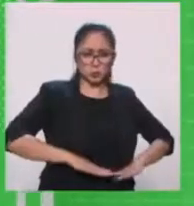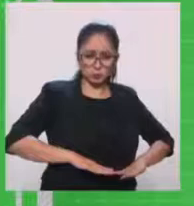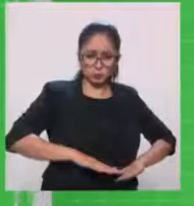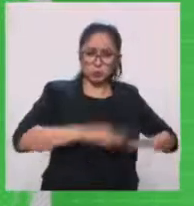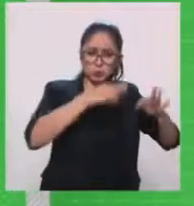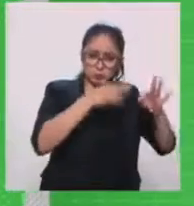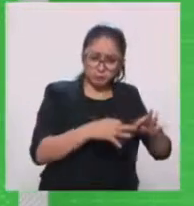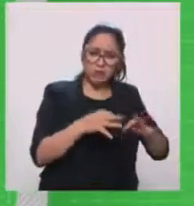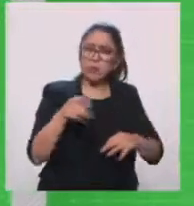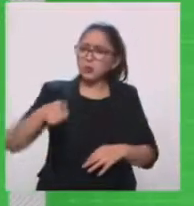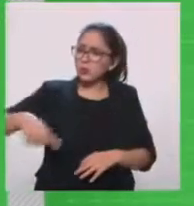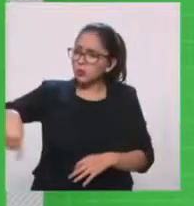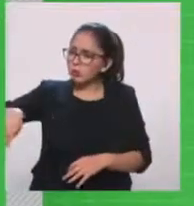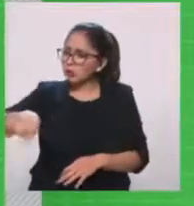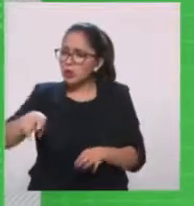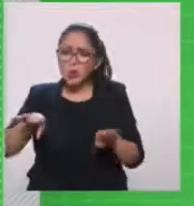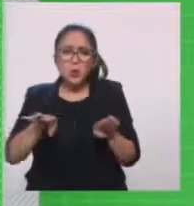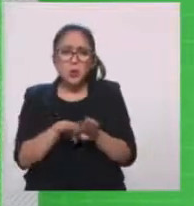Esta del otro.